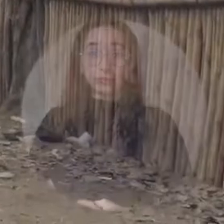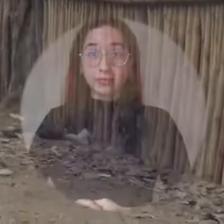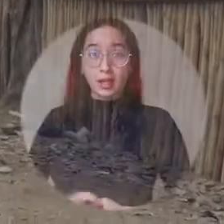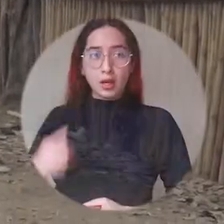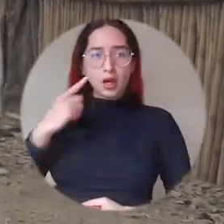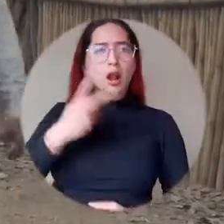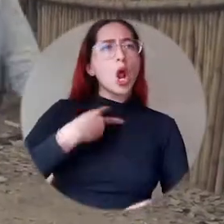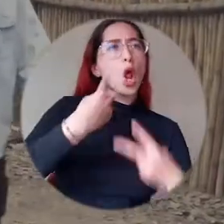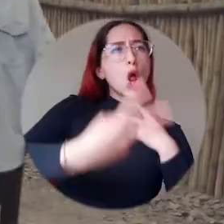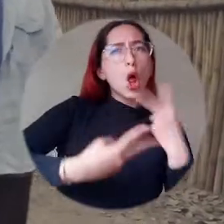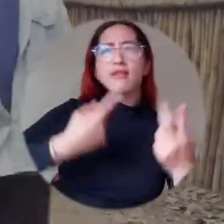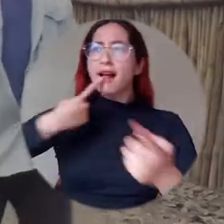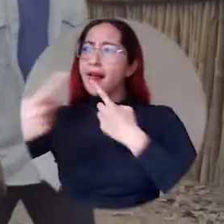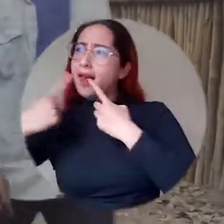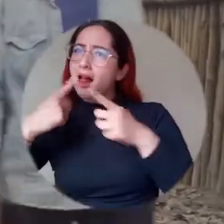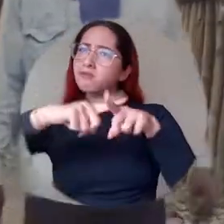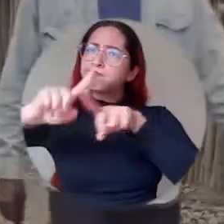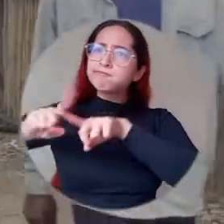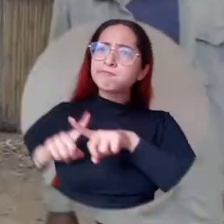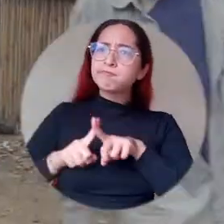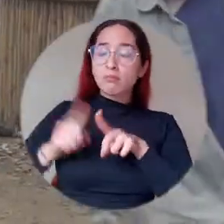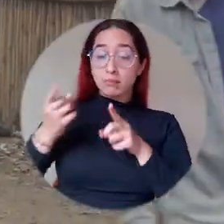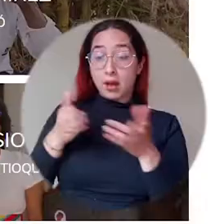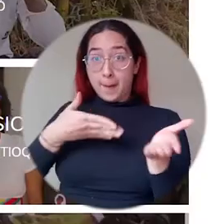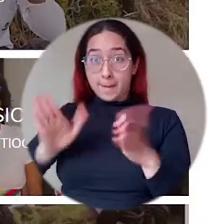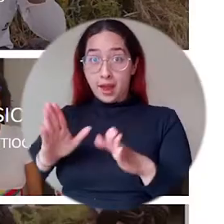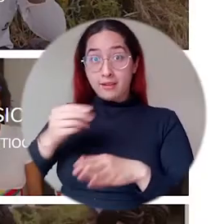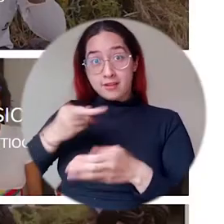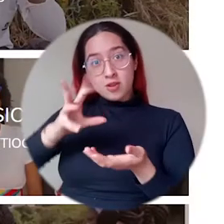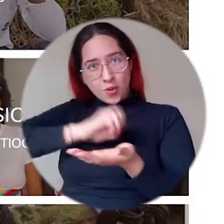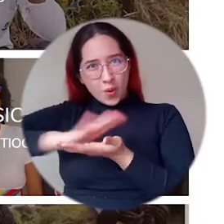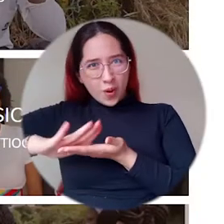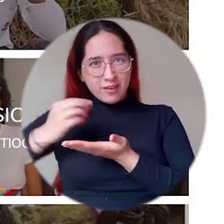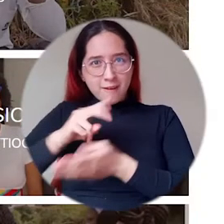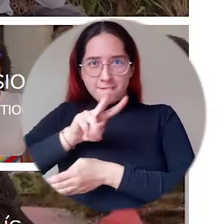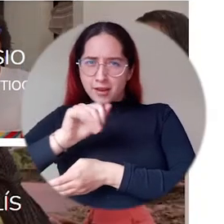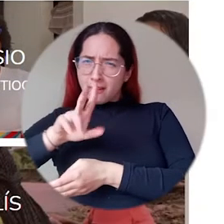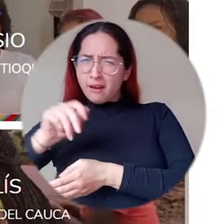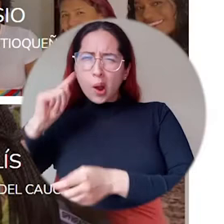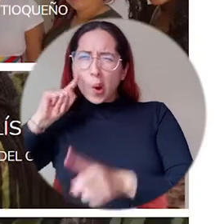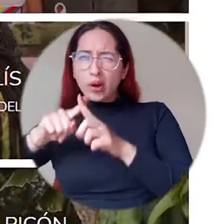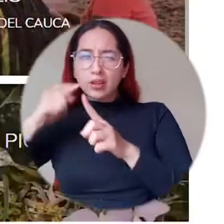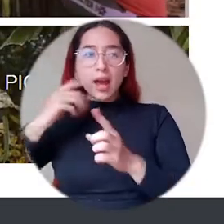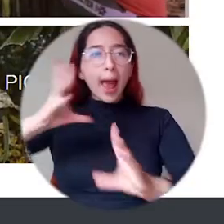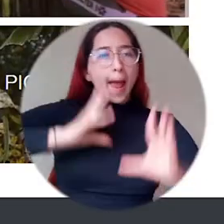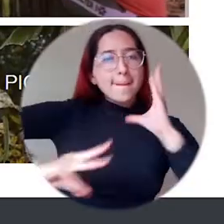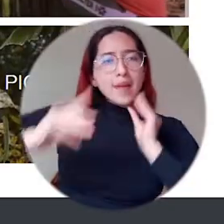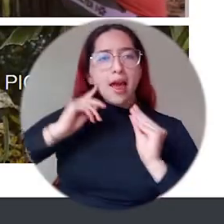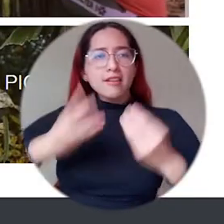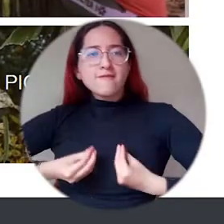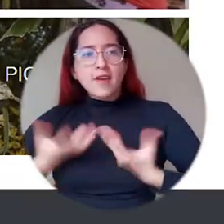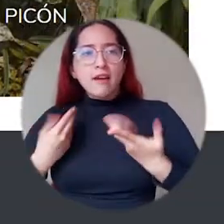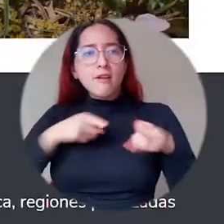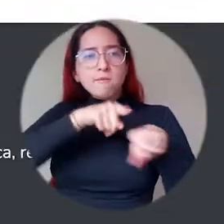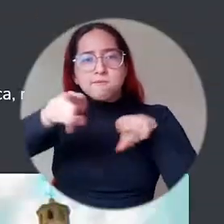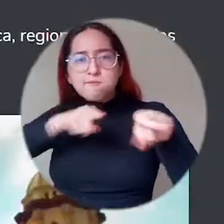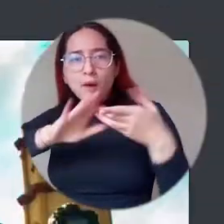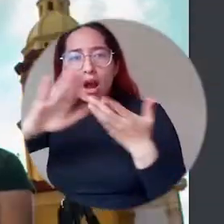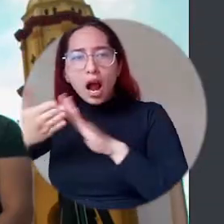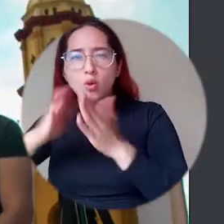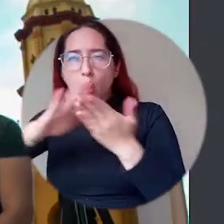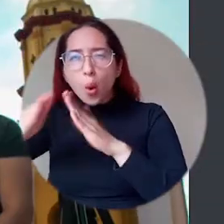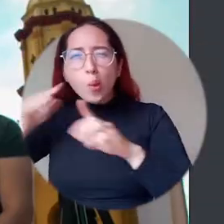A través de las voces, los relatos y los diálogos, el programa Viva Voz busca recopilar experiencias y vivencias en 14